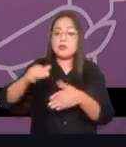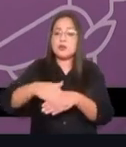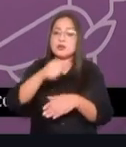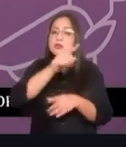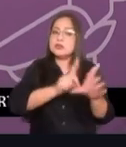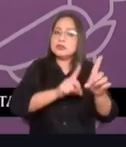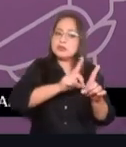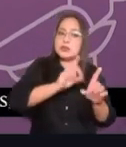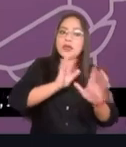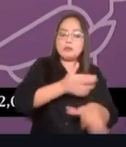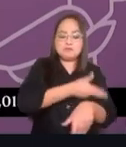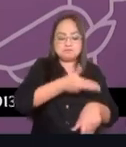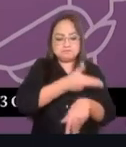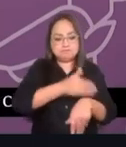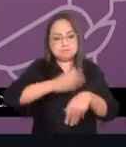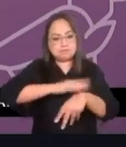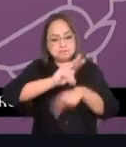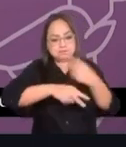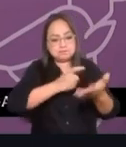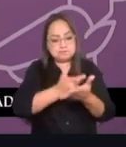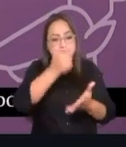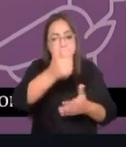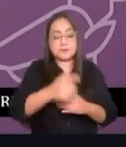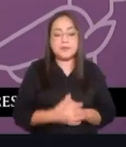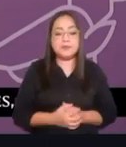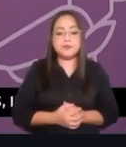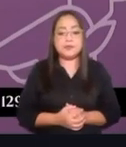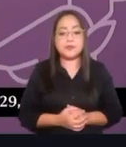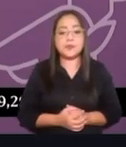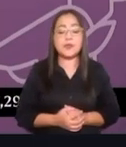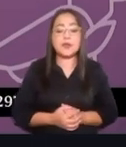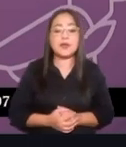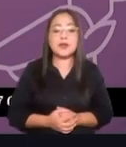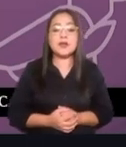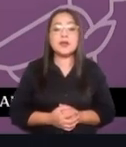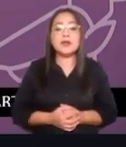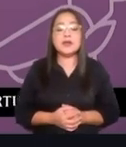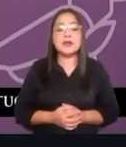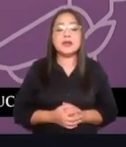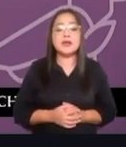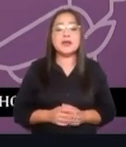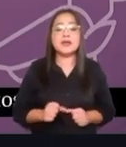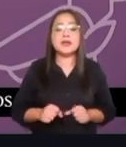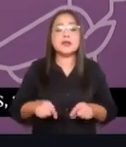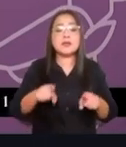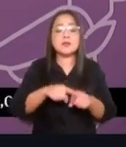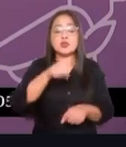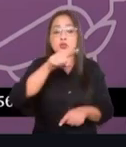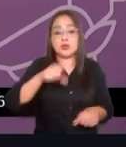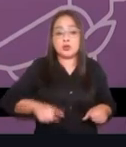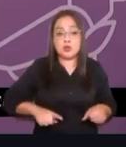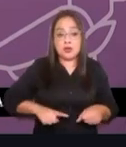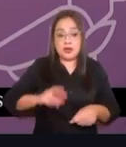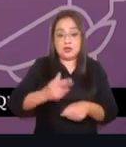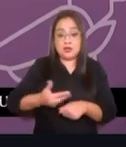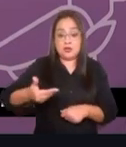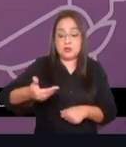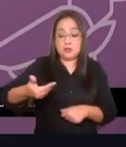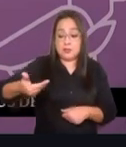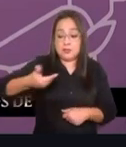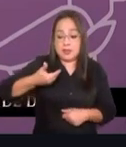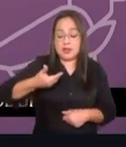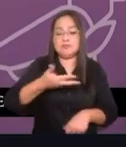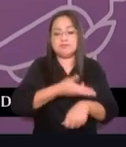gestionando. Al igualmente está gestionando lo que usted, gobernador, gestionó en su momento, que fue